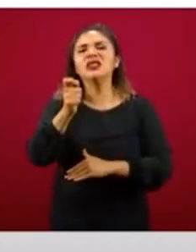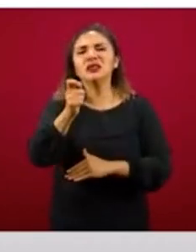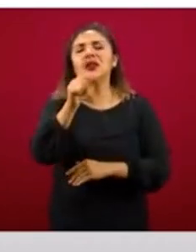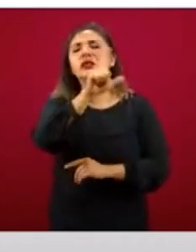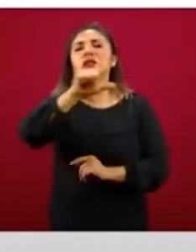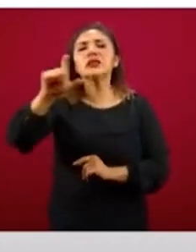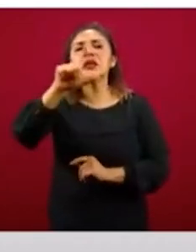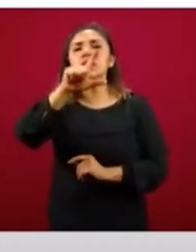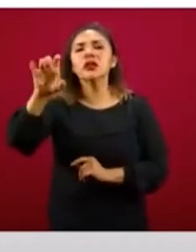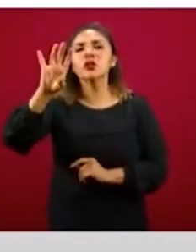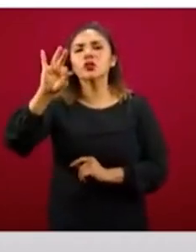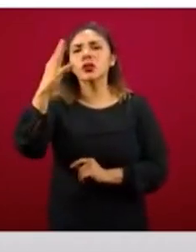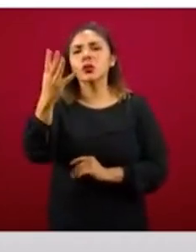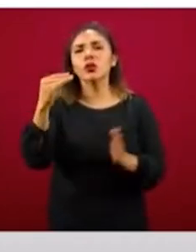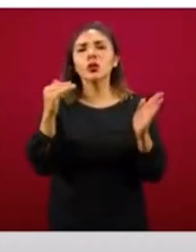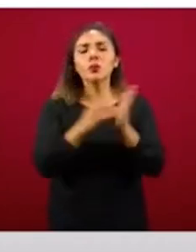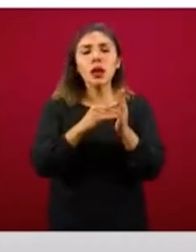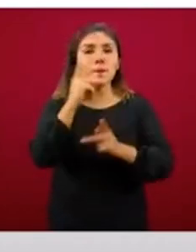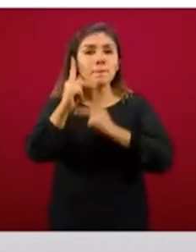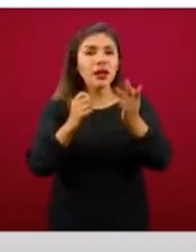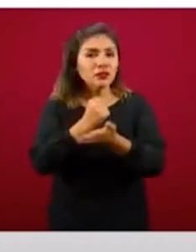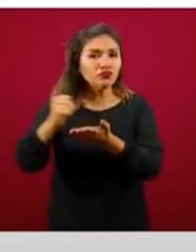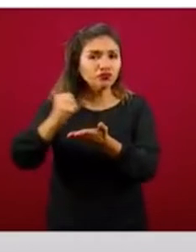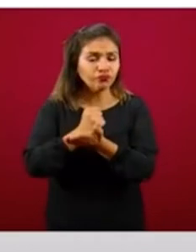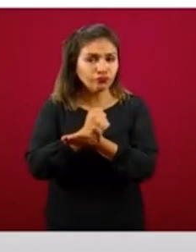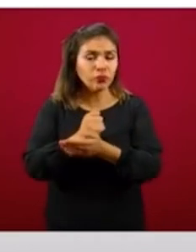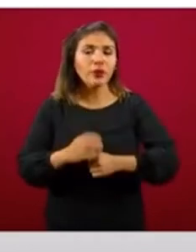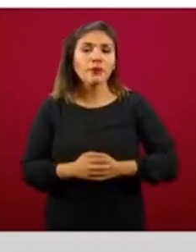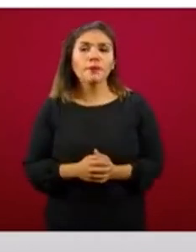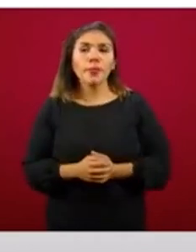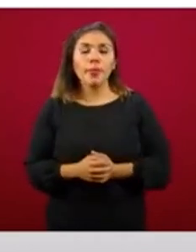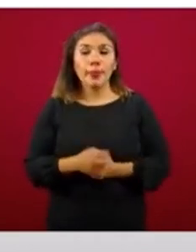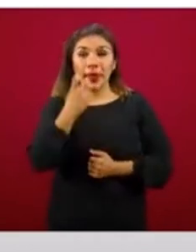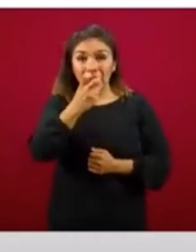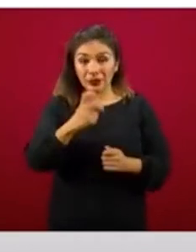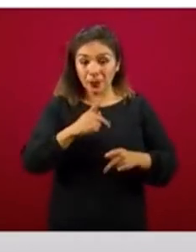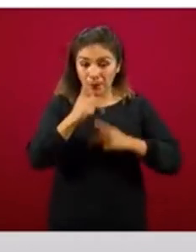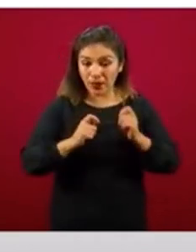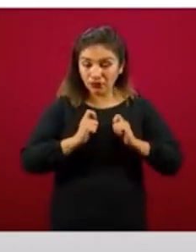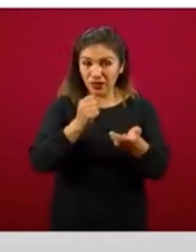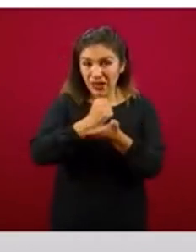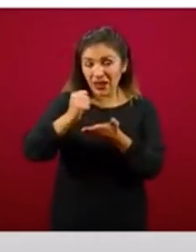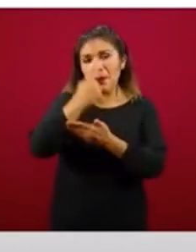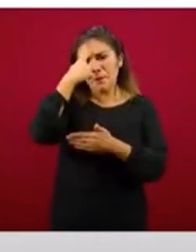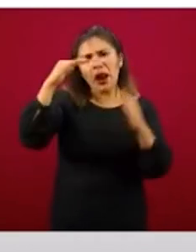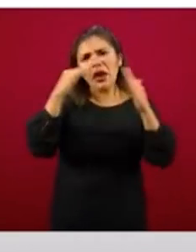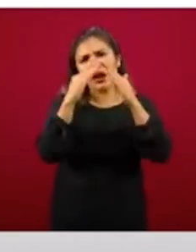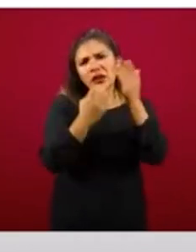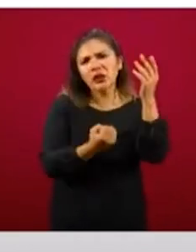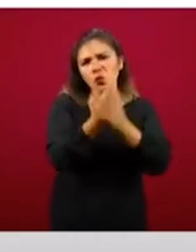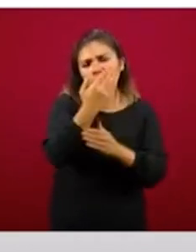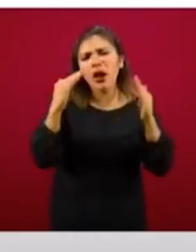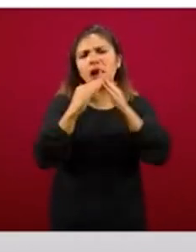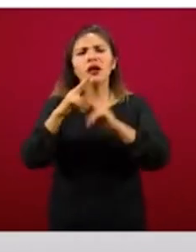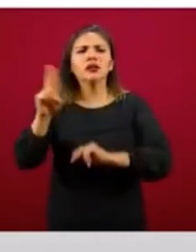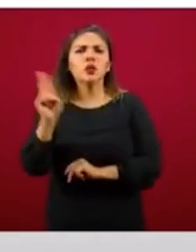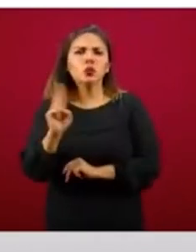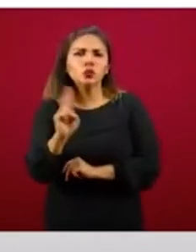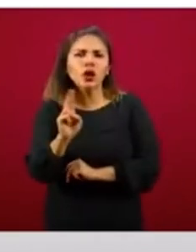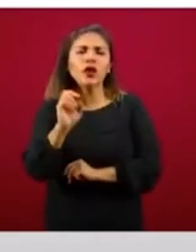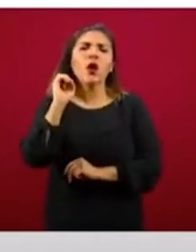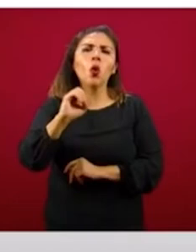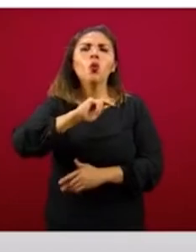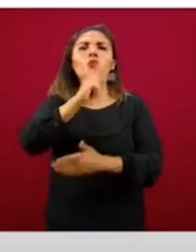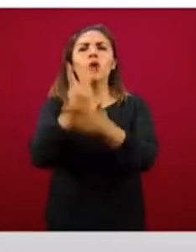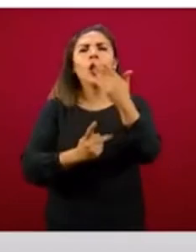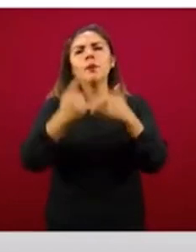744 mil créditos colocados. Estos créditos son para vivienda nueva, para vivienda usada, para